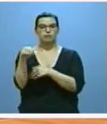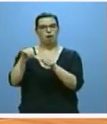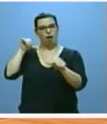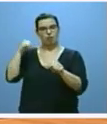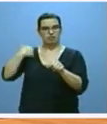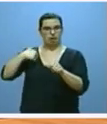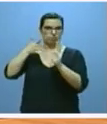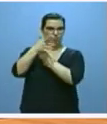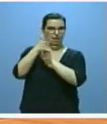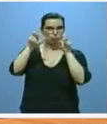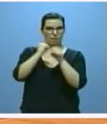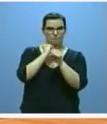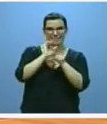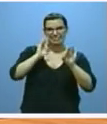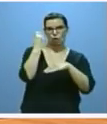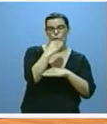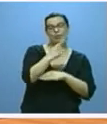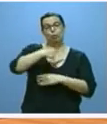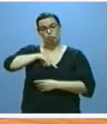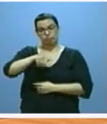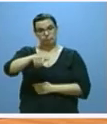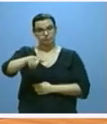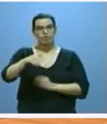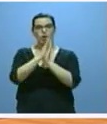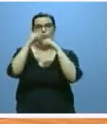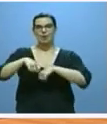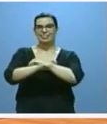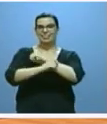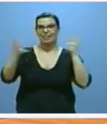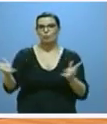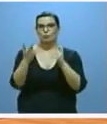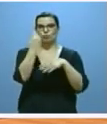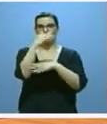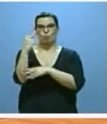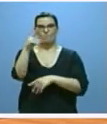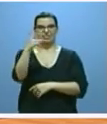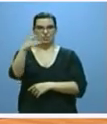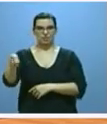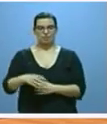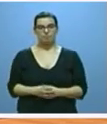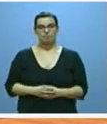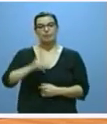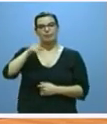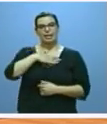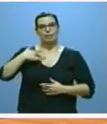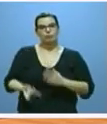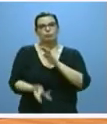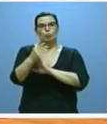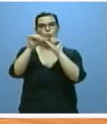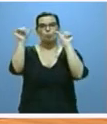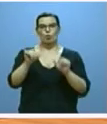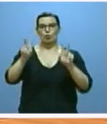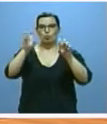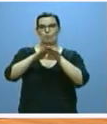en materia de empleo juvenil estamos a punto de aprobar la Estrategia de Impulso Joven 2020 y vamos a poner en marcha un nuevo modelo de